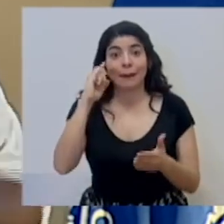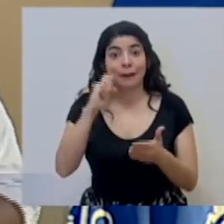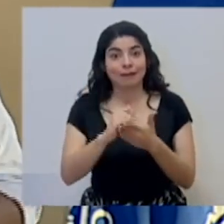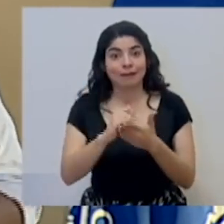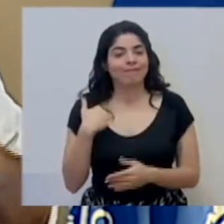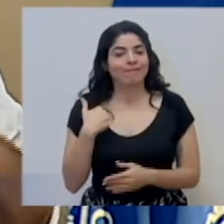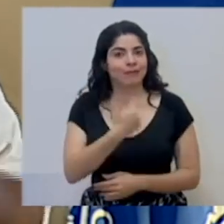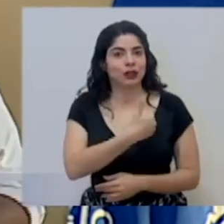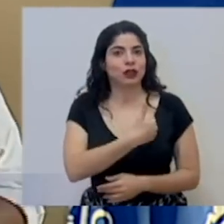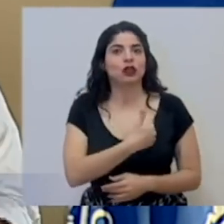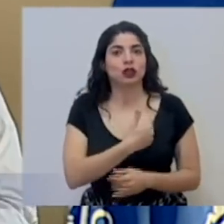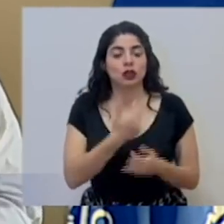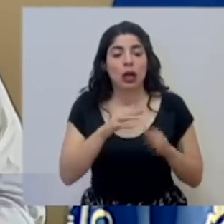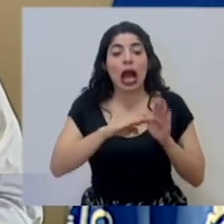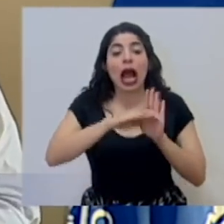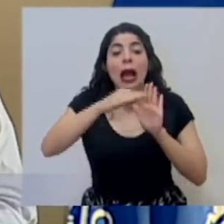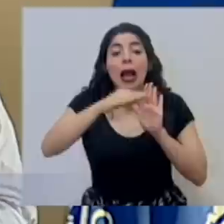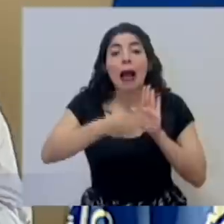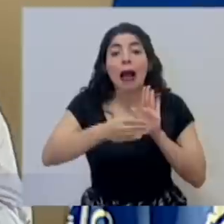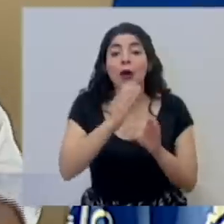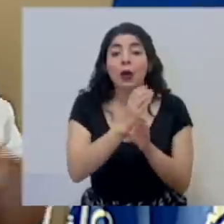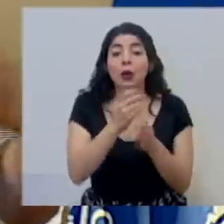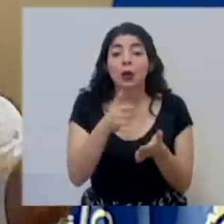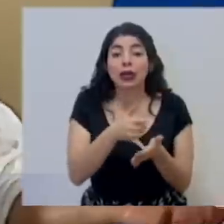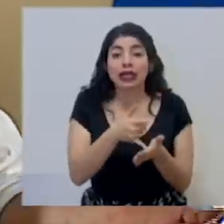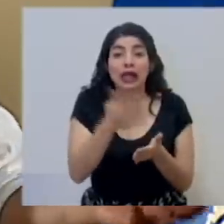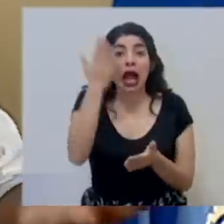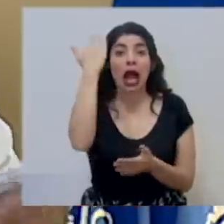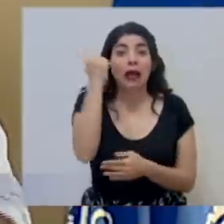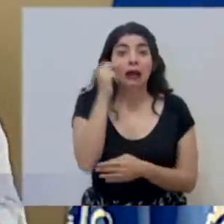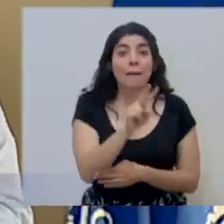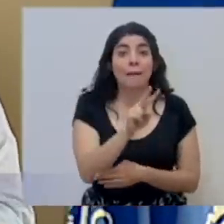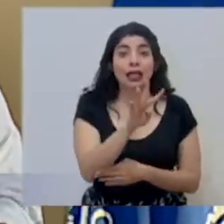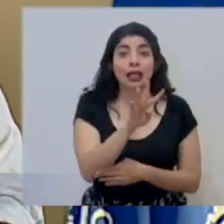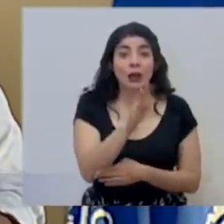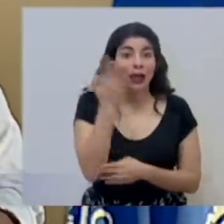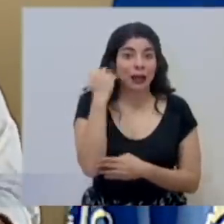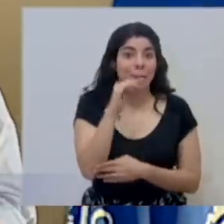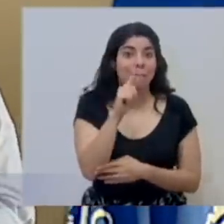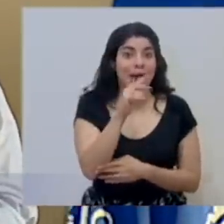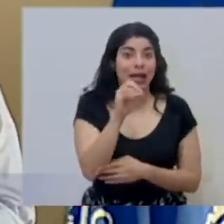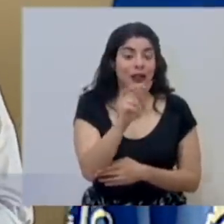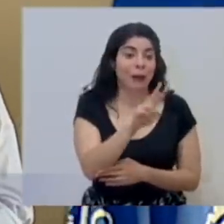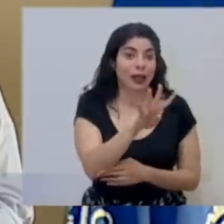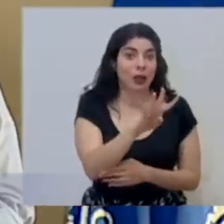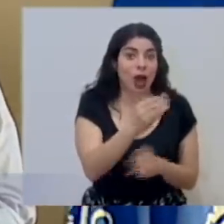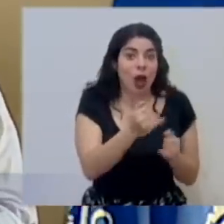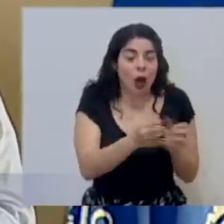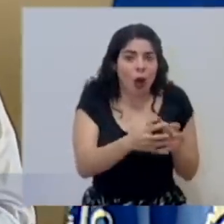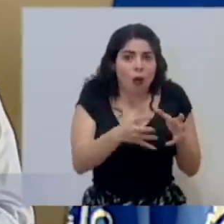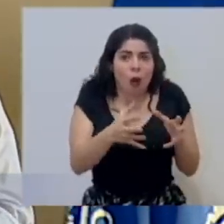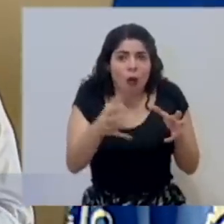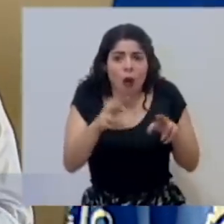eso nos hemos dado la tarea de ampliar camas de cuidados intensivos. Pasamos de 24 en marzo a tener ahorita